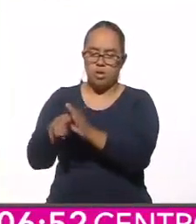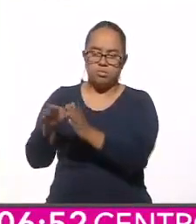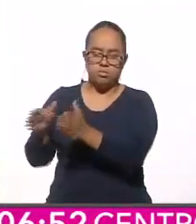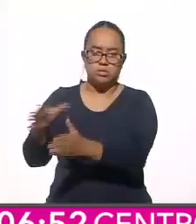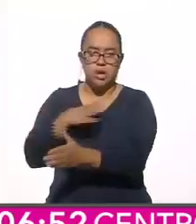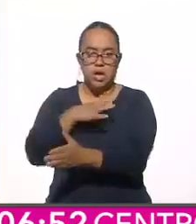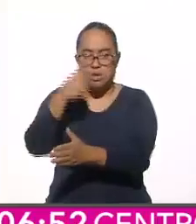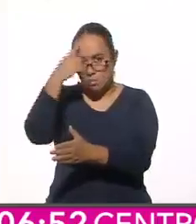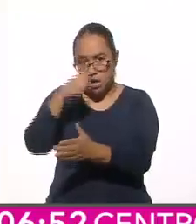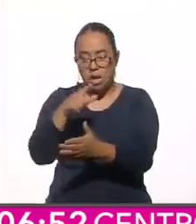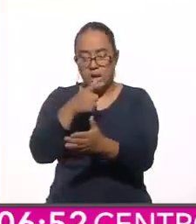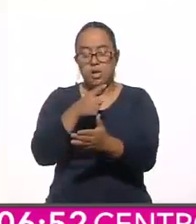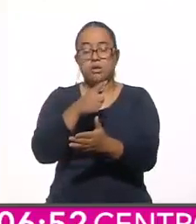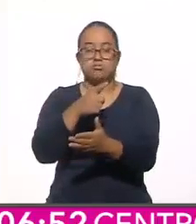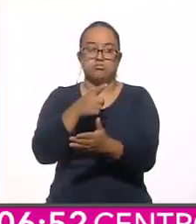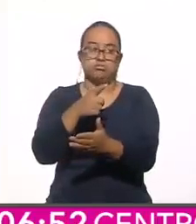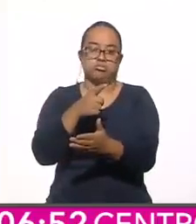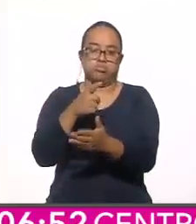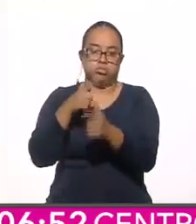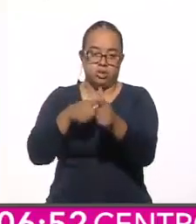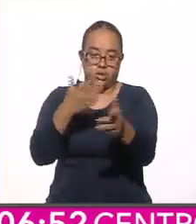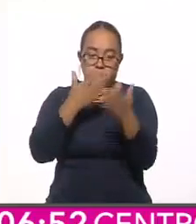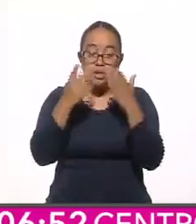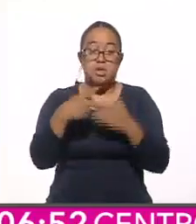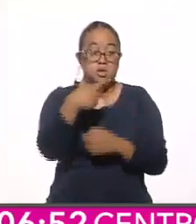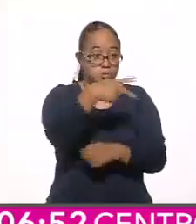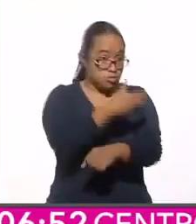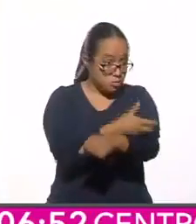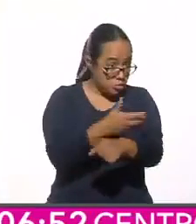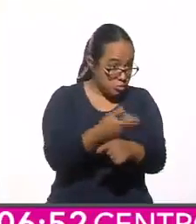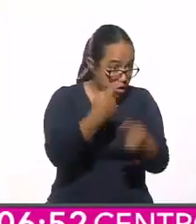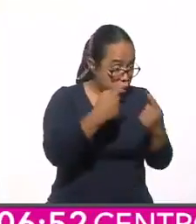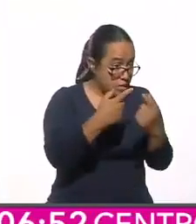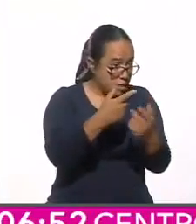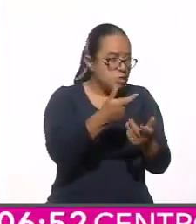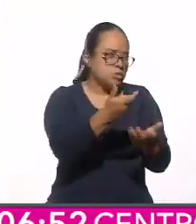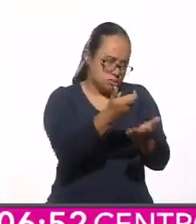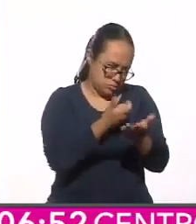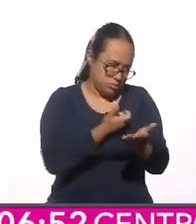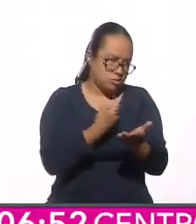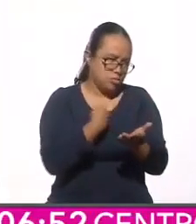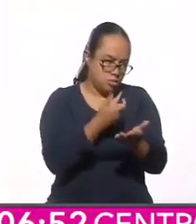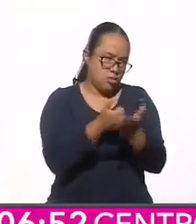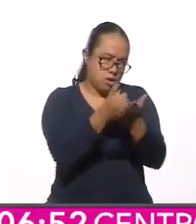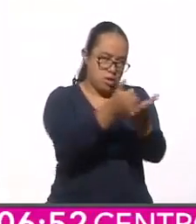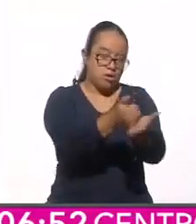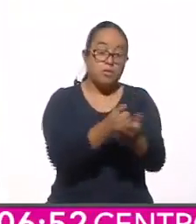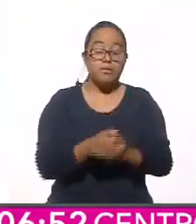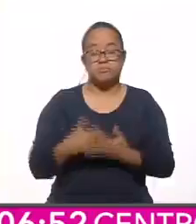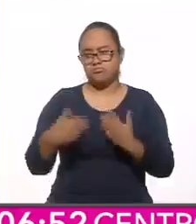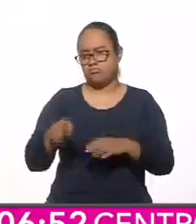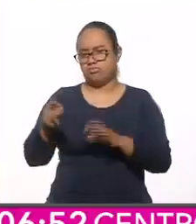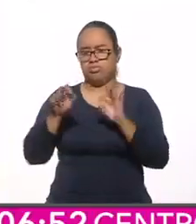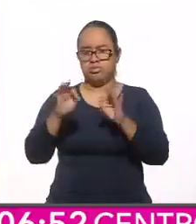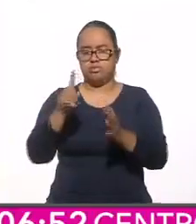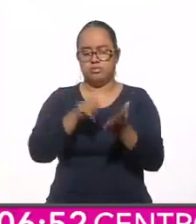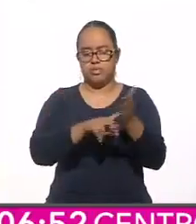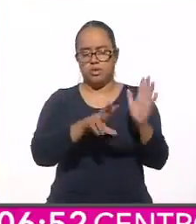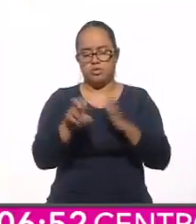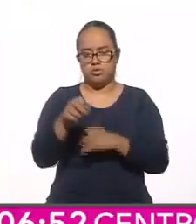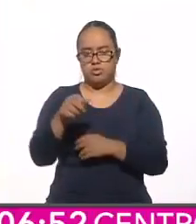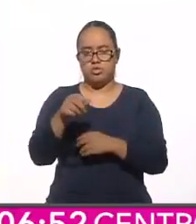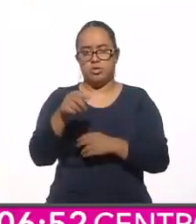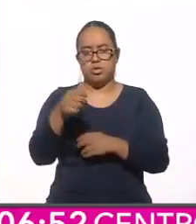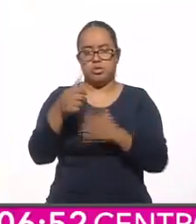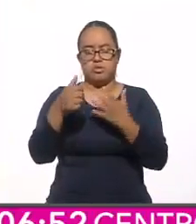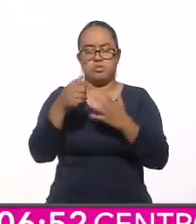estudios, hacía mandados a sus compañeros. Fue un estudiante brillante. En 1806 fue